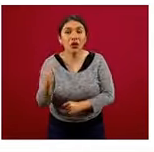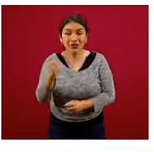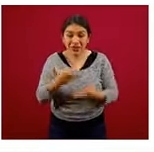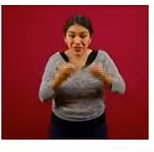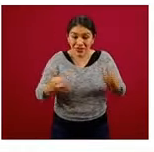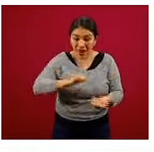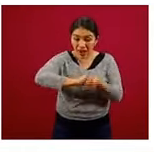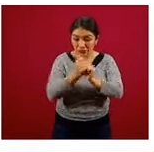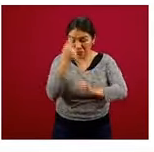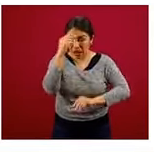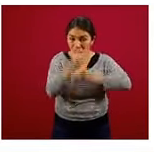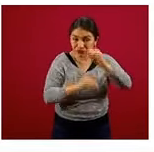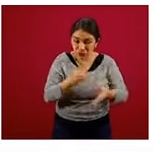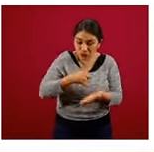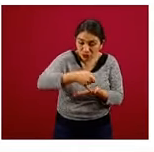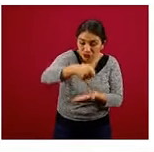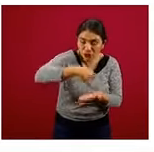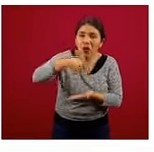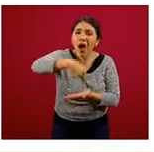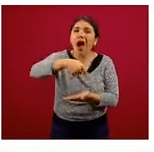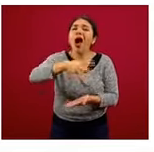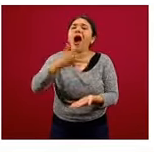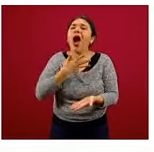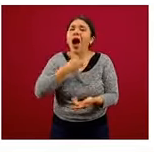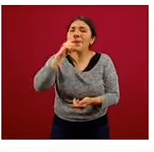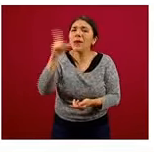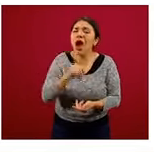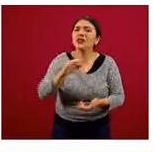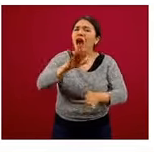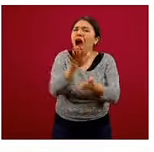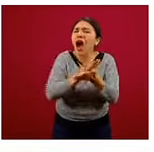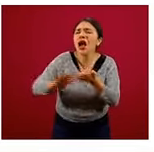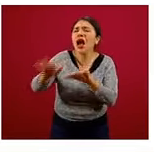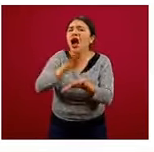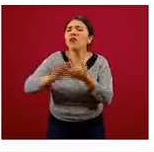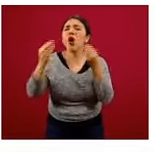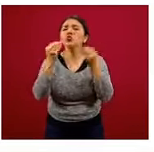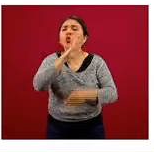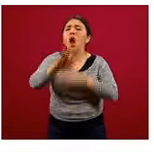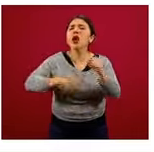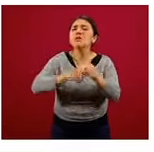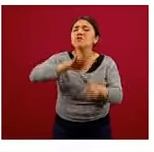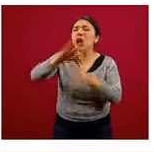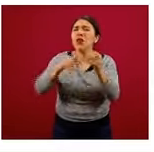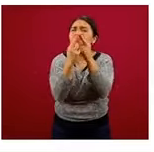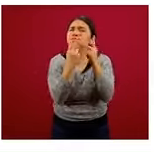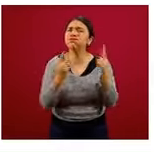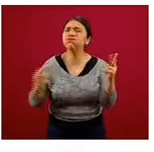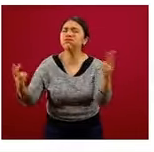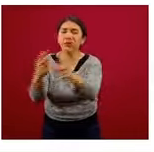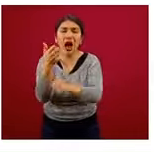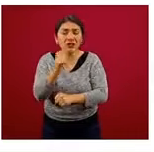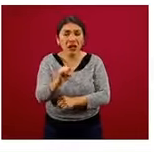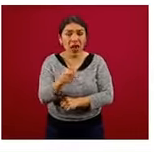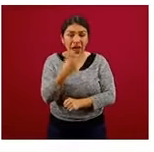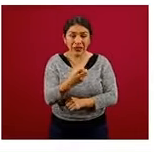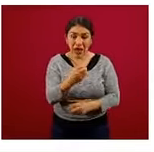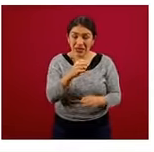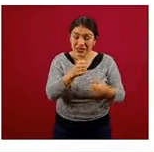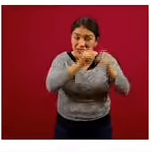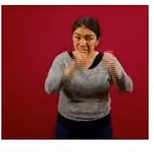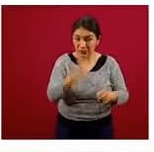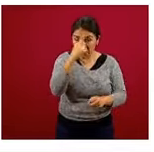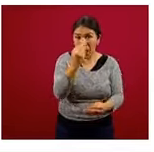de la tierra para la agricultura está propiciando la extinción masiva de especies. En suma, nuestro sistema alimentario